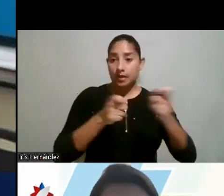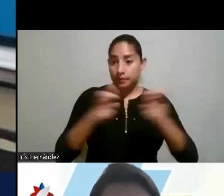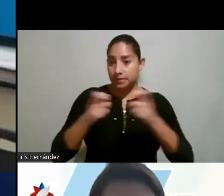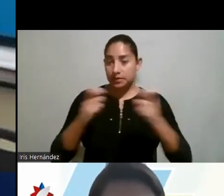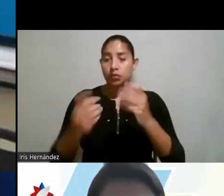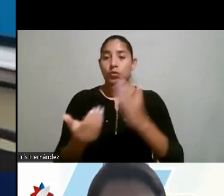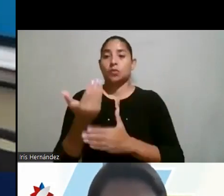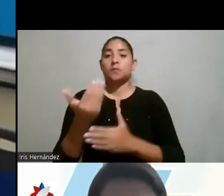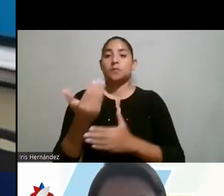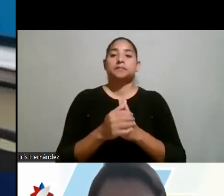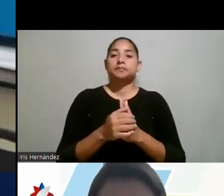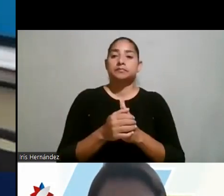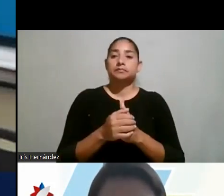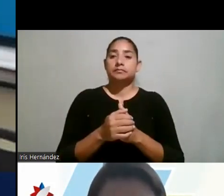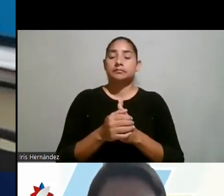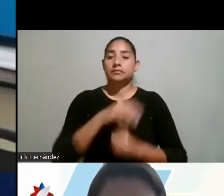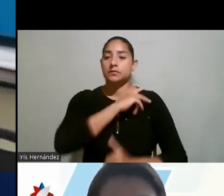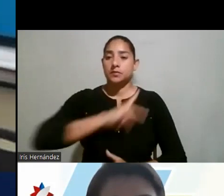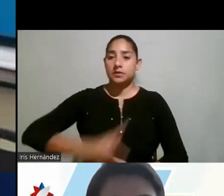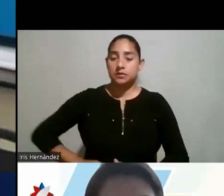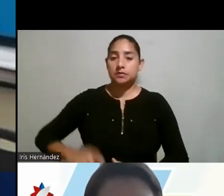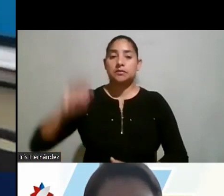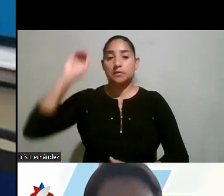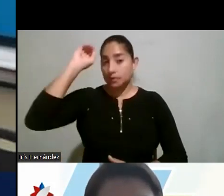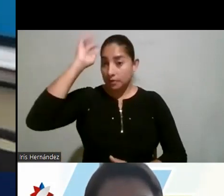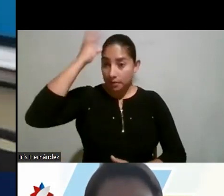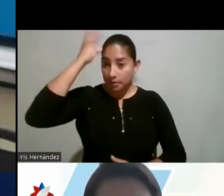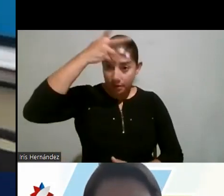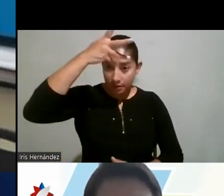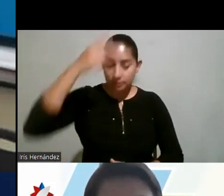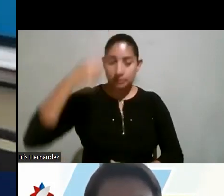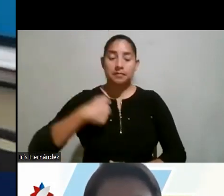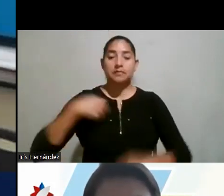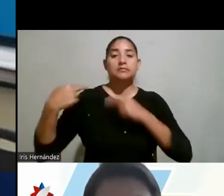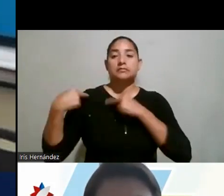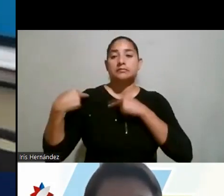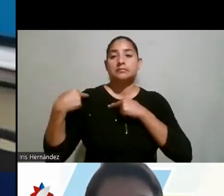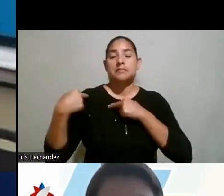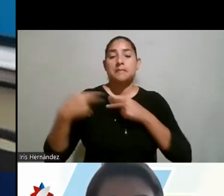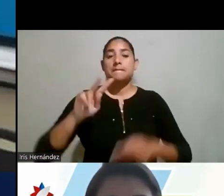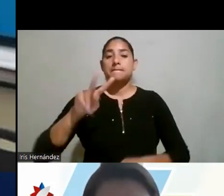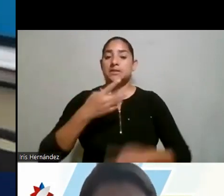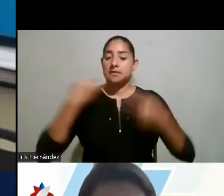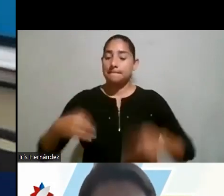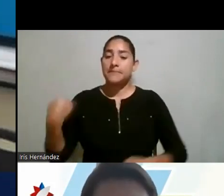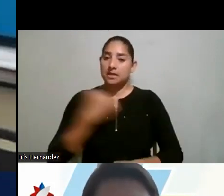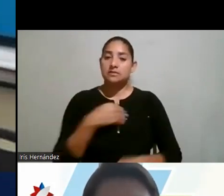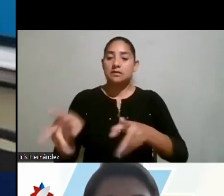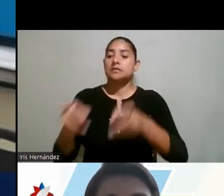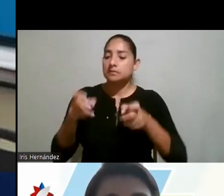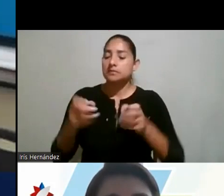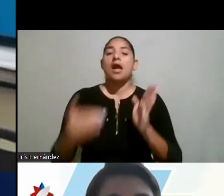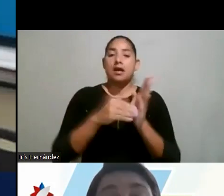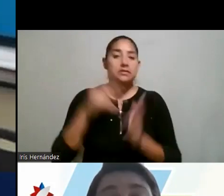señor presidente, don Carlos Alvarado, me corresponde a mí como viceministro de ciencia y tecnología retomar esa